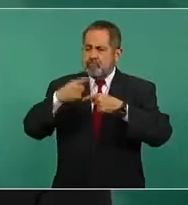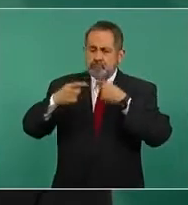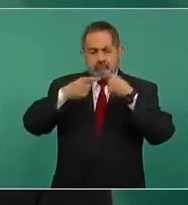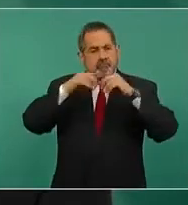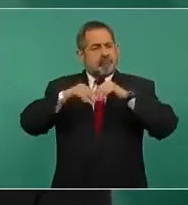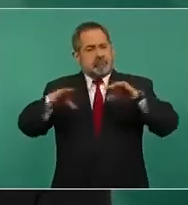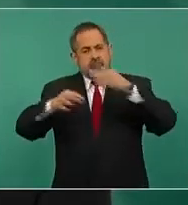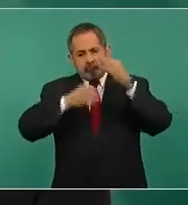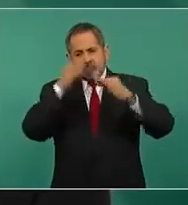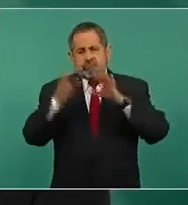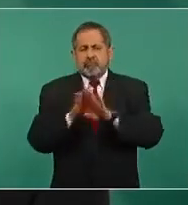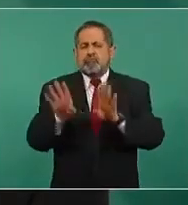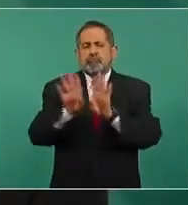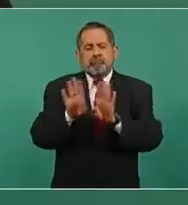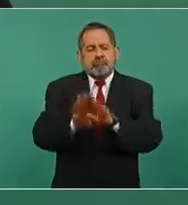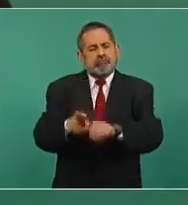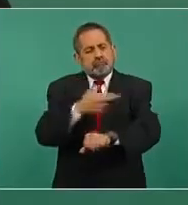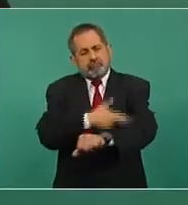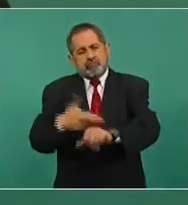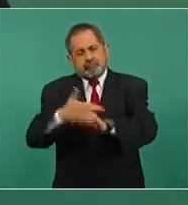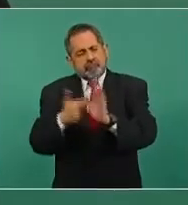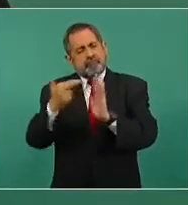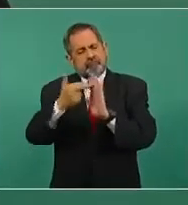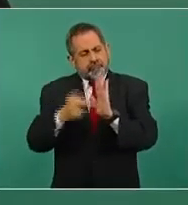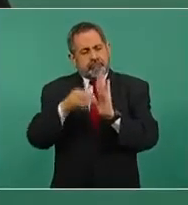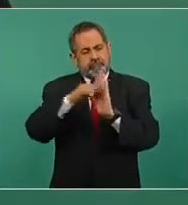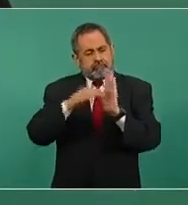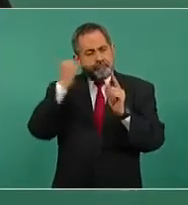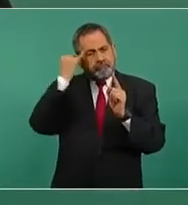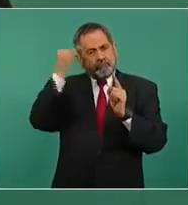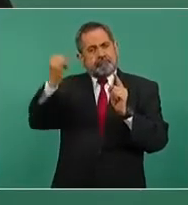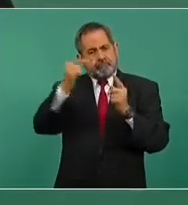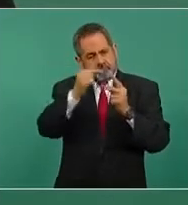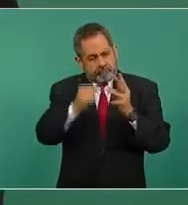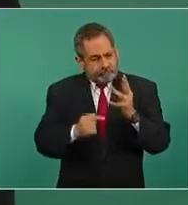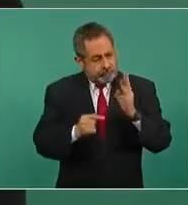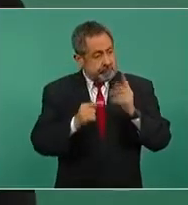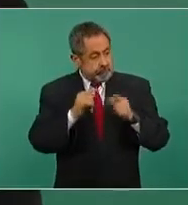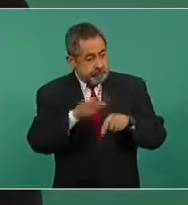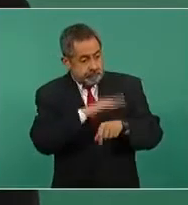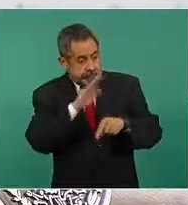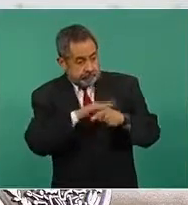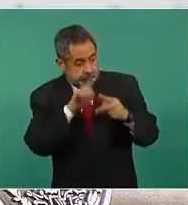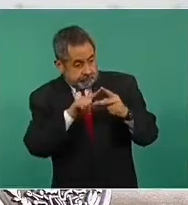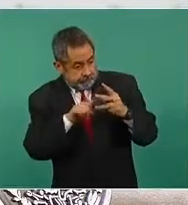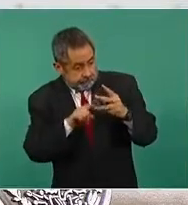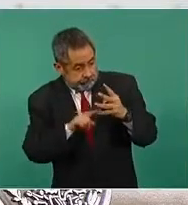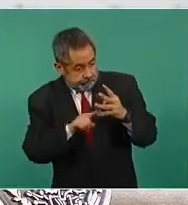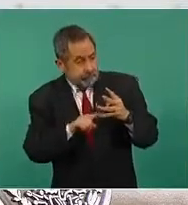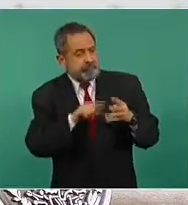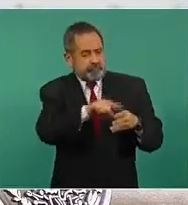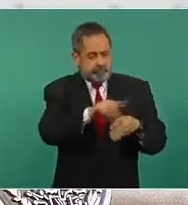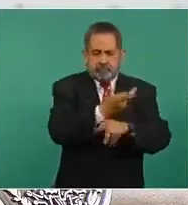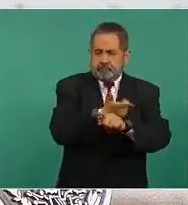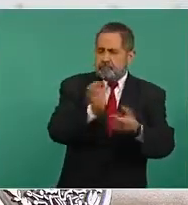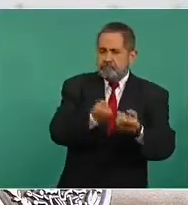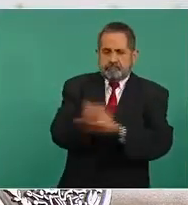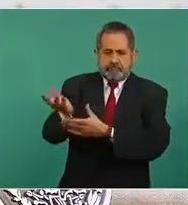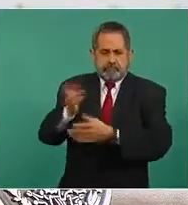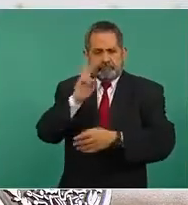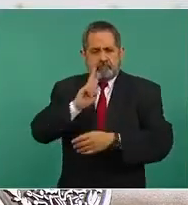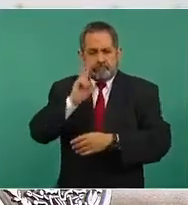cuáles son los criterios para dejar en libertad a reclusos,